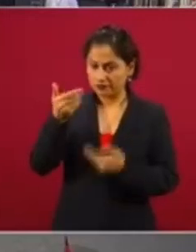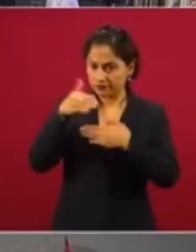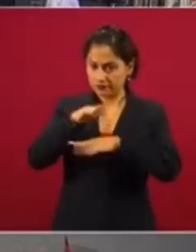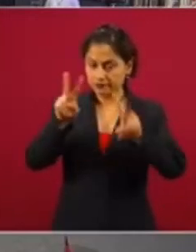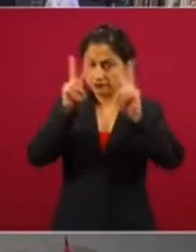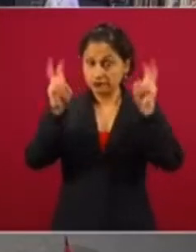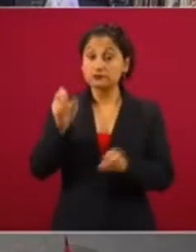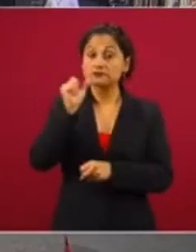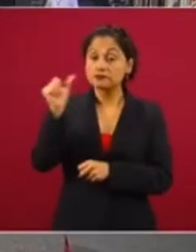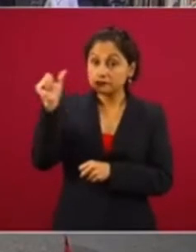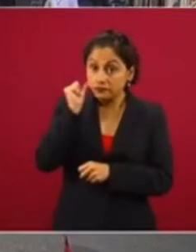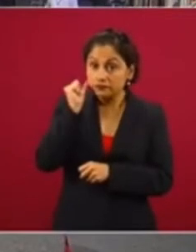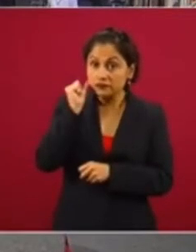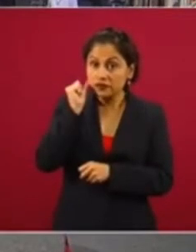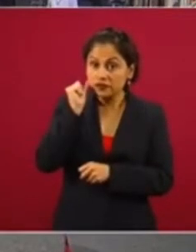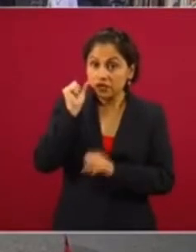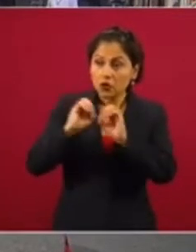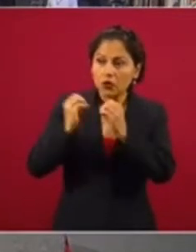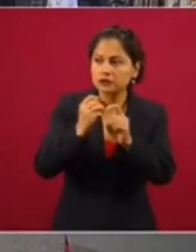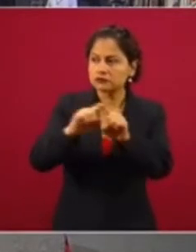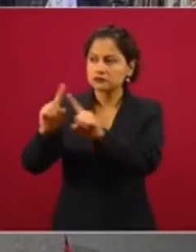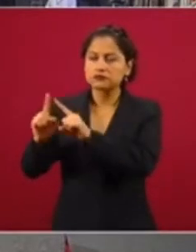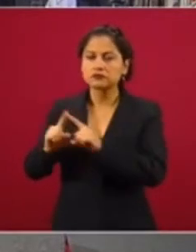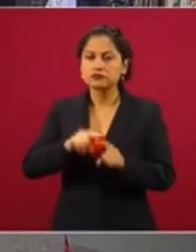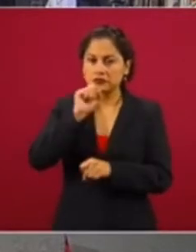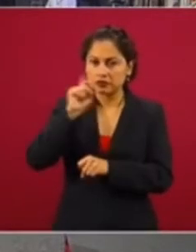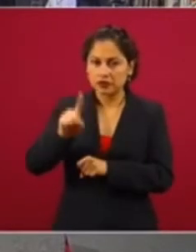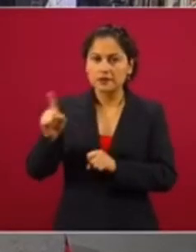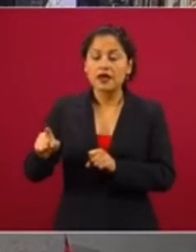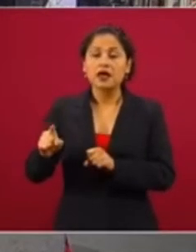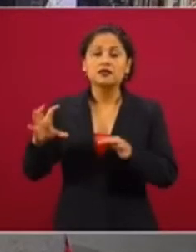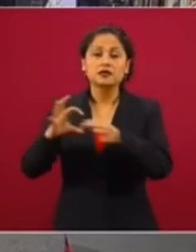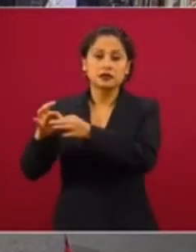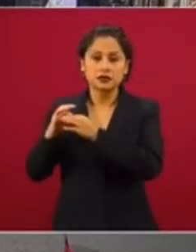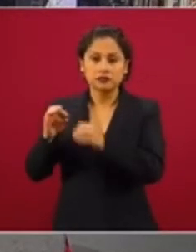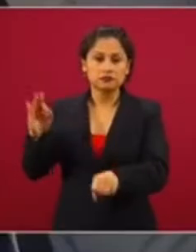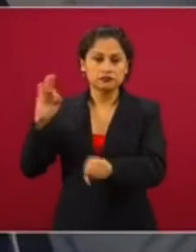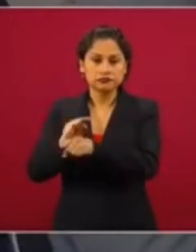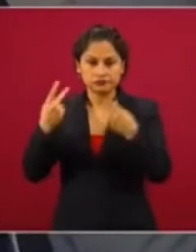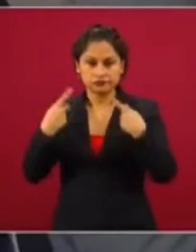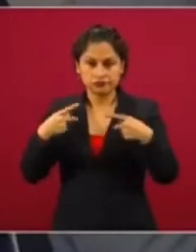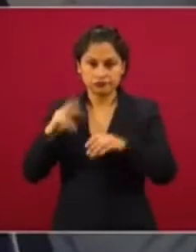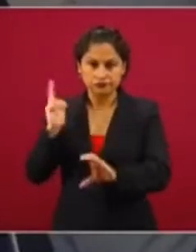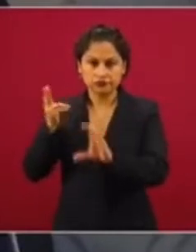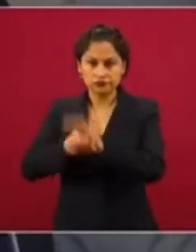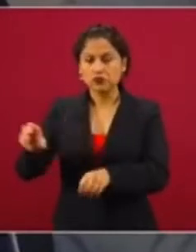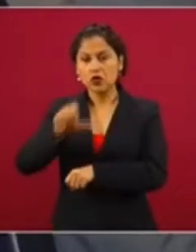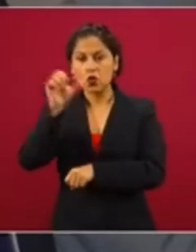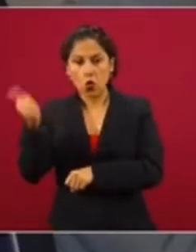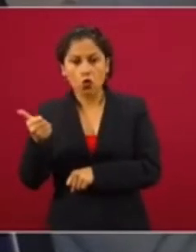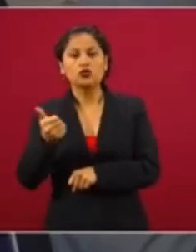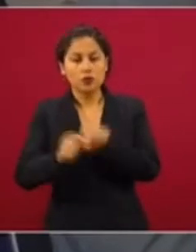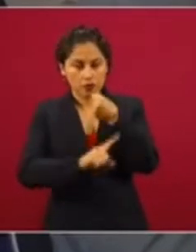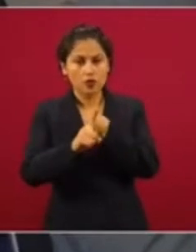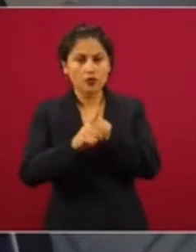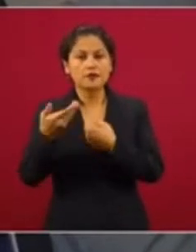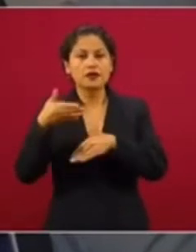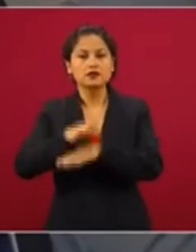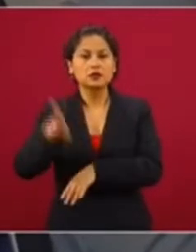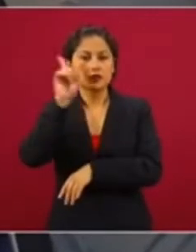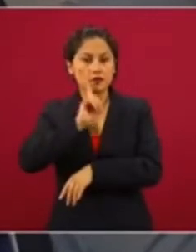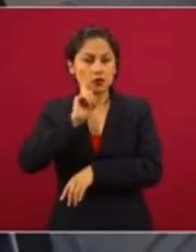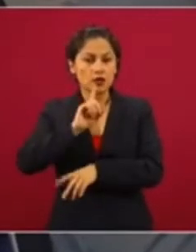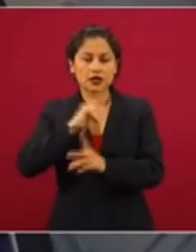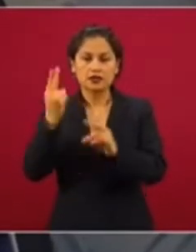Que ayer contestaron varias organizaciones, sobre todo también la Red Nacional de Refugios, con la otra pandemia que es la violencia feminicida, presidente. Ayer mencionaba que hay